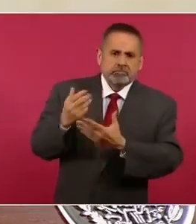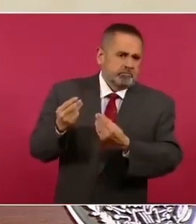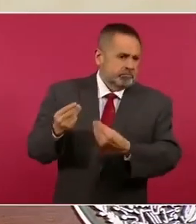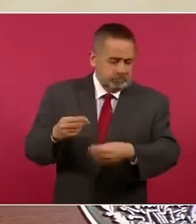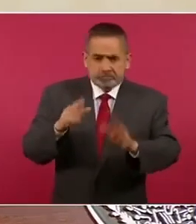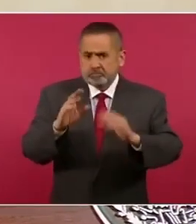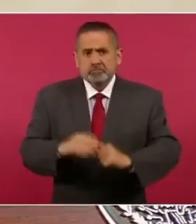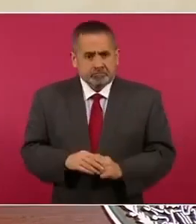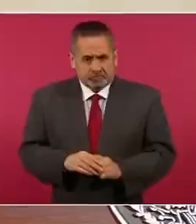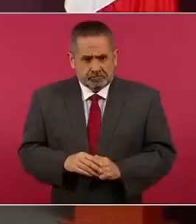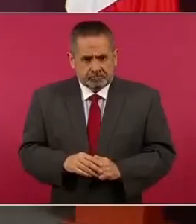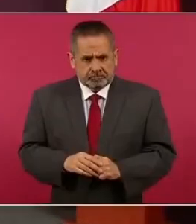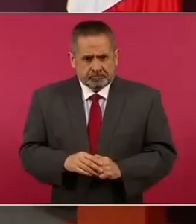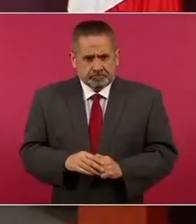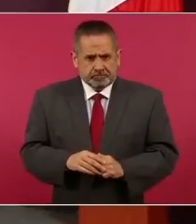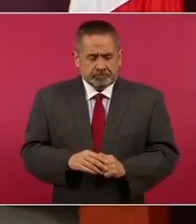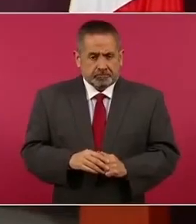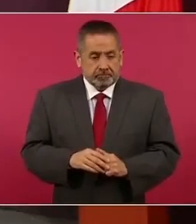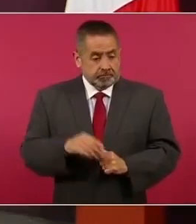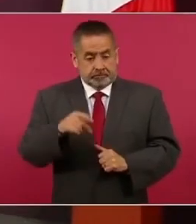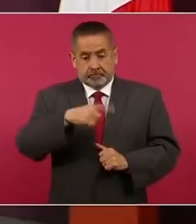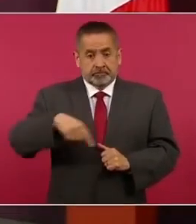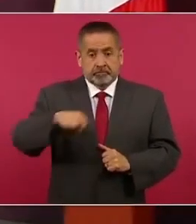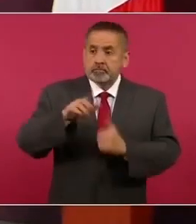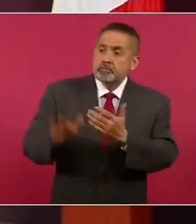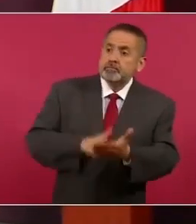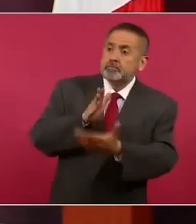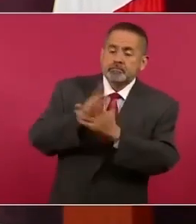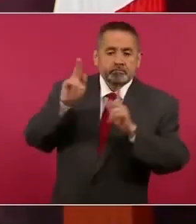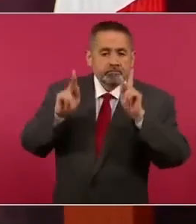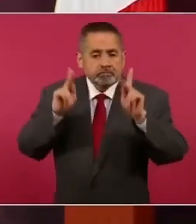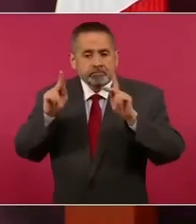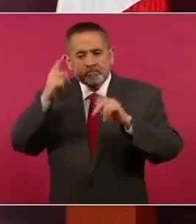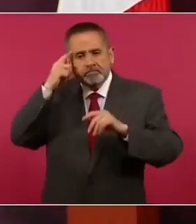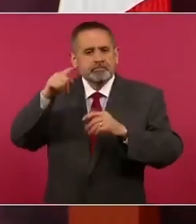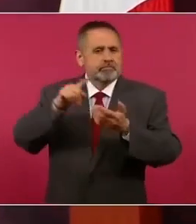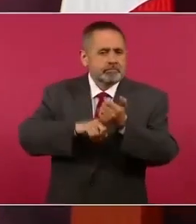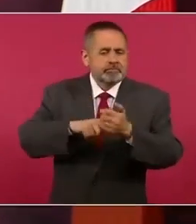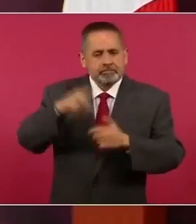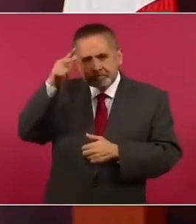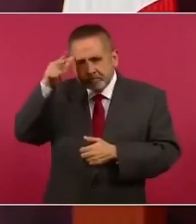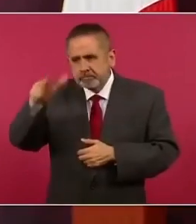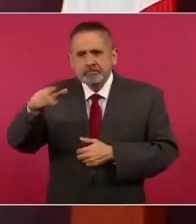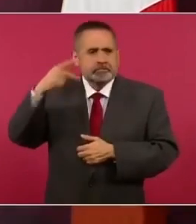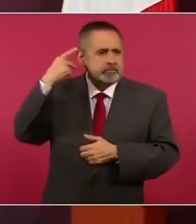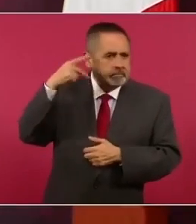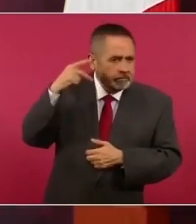a sus familiares a Hidalgo a Puebla a Oaxaca